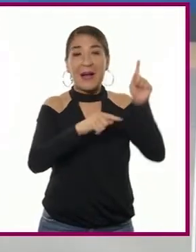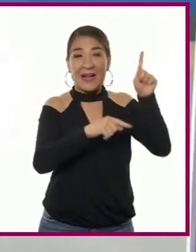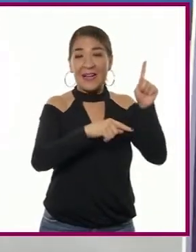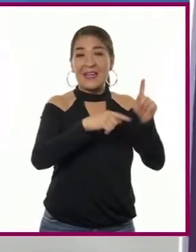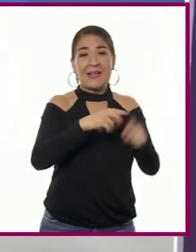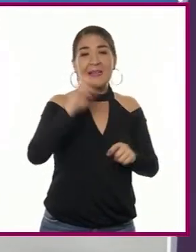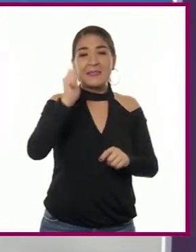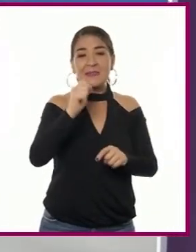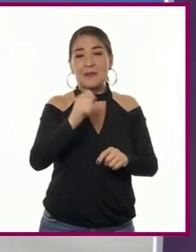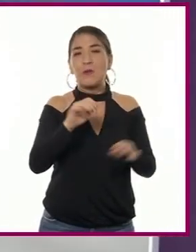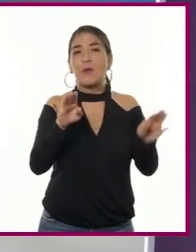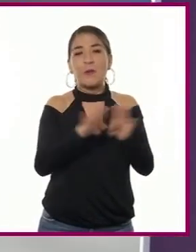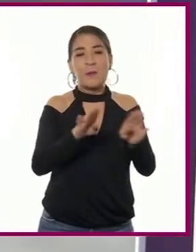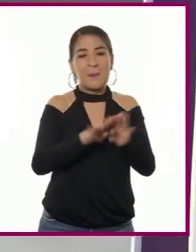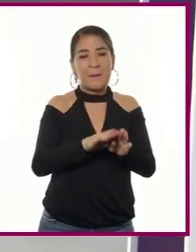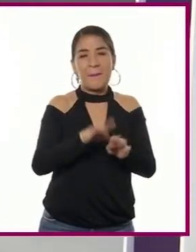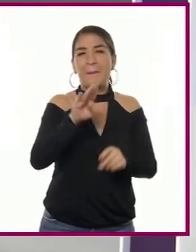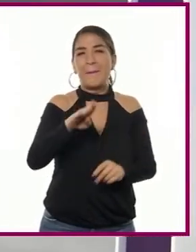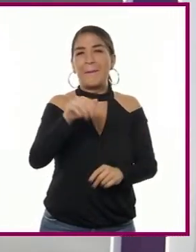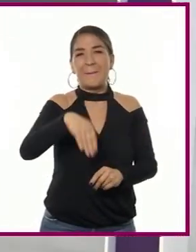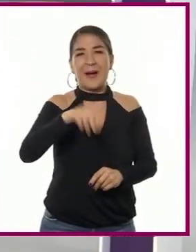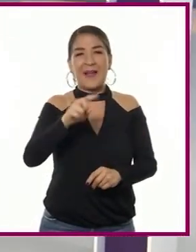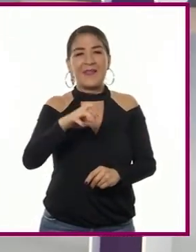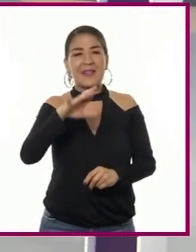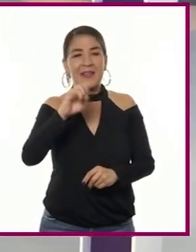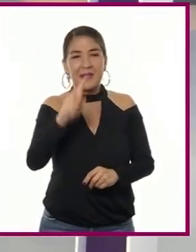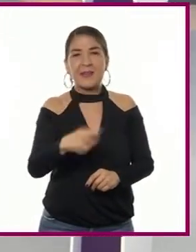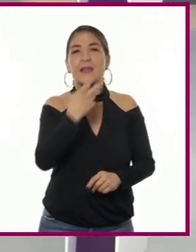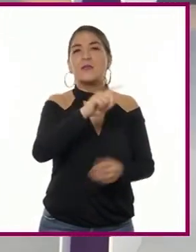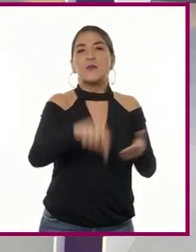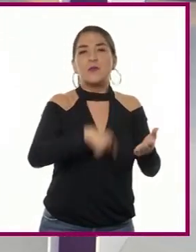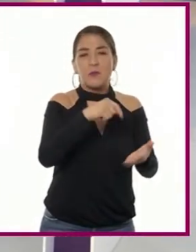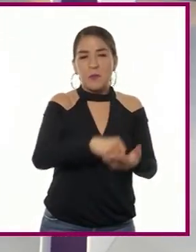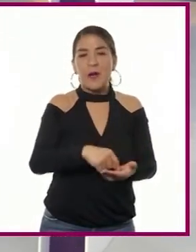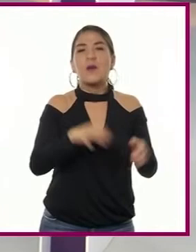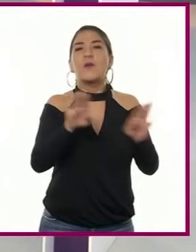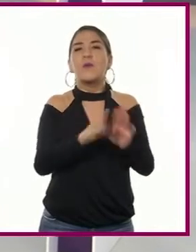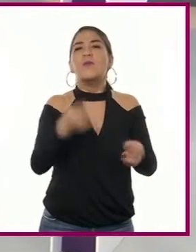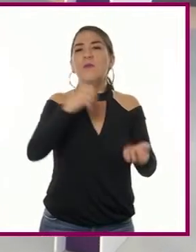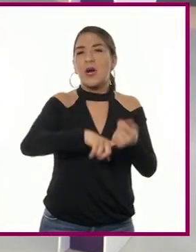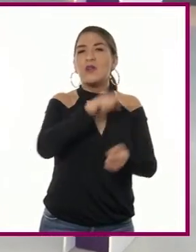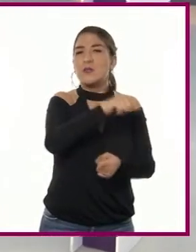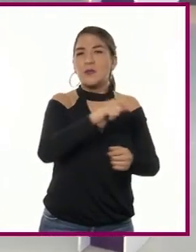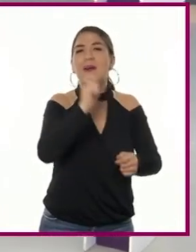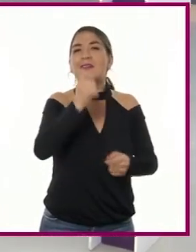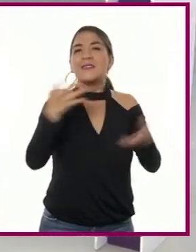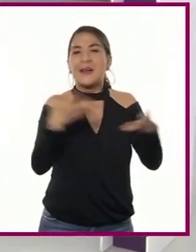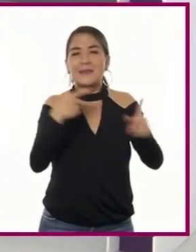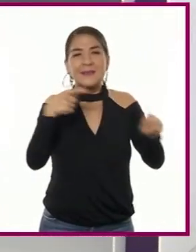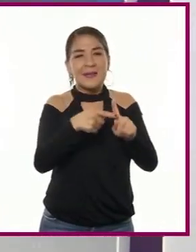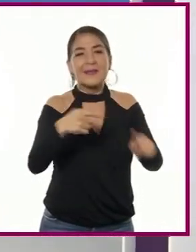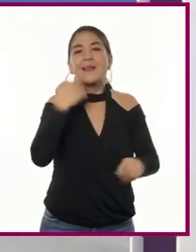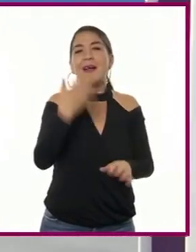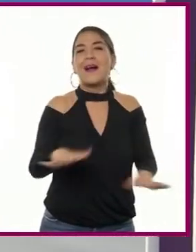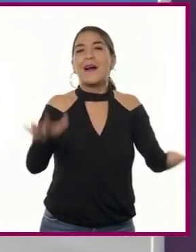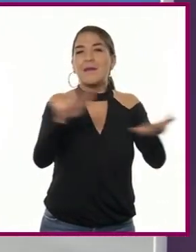conocidas como las reformas borbónicas y en última instancia tenían como misión reconfigurar la relación entre metrópoli